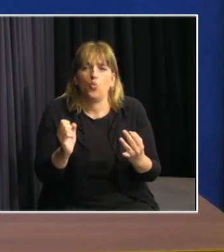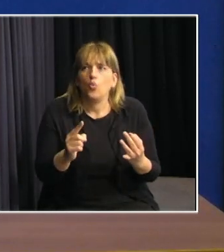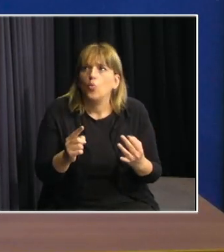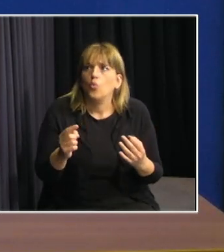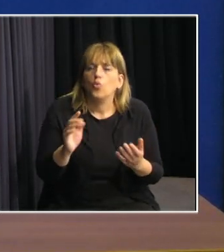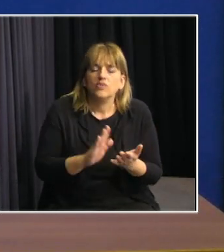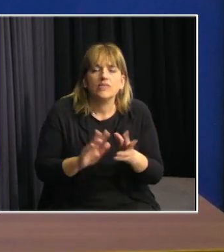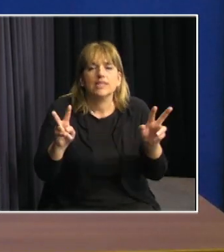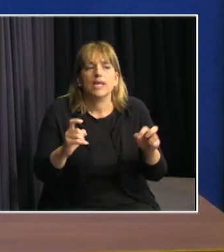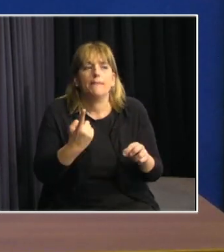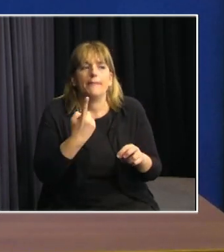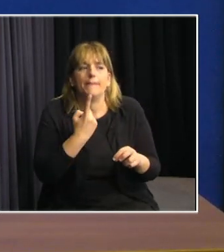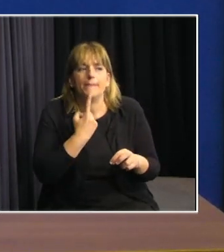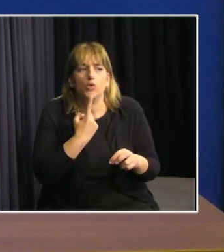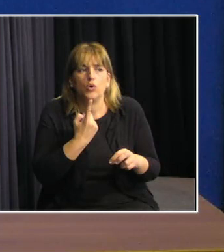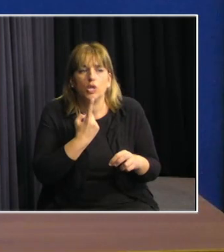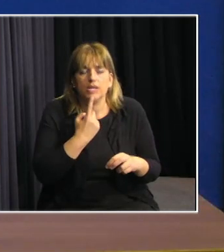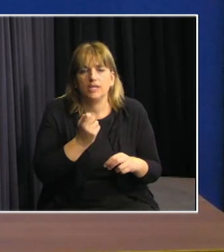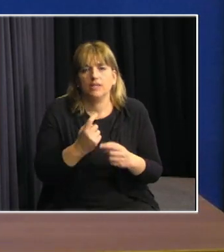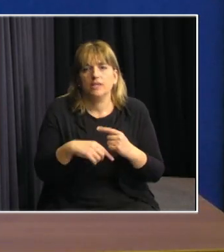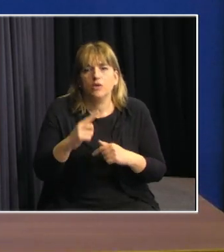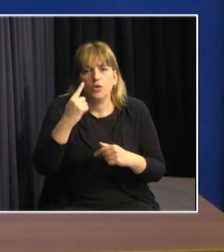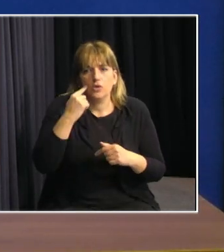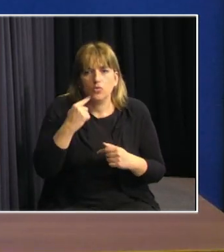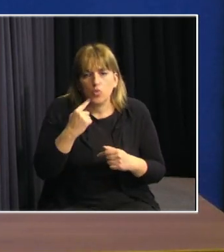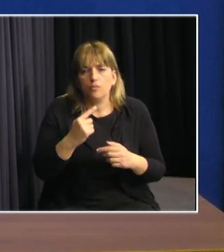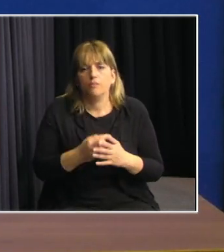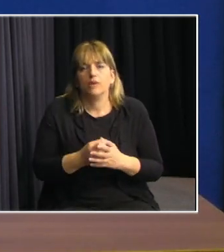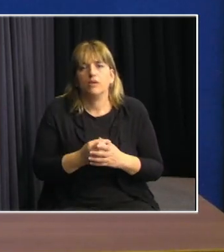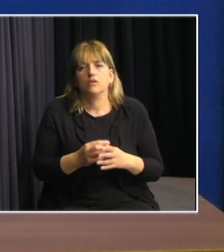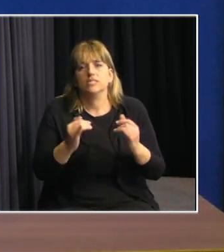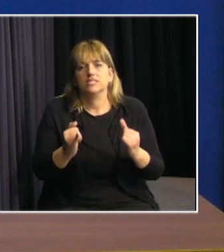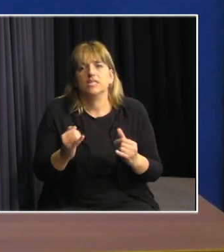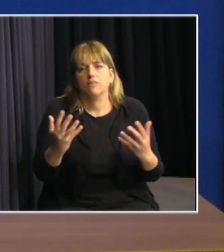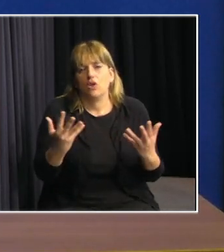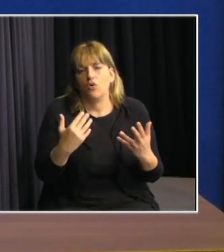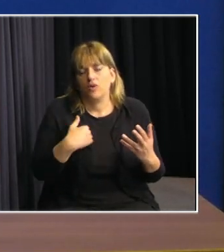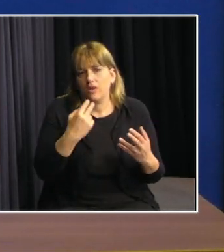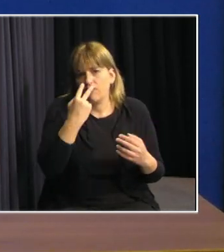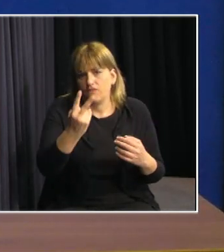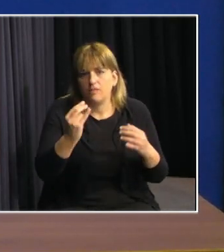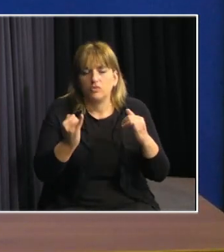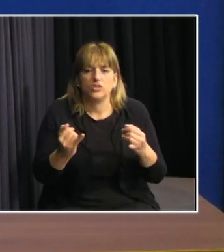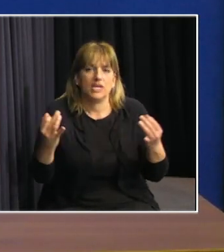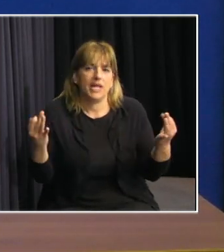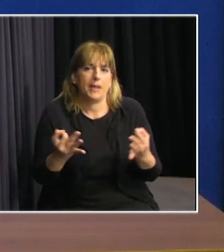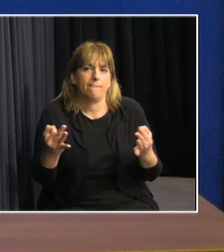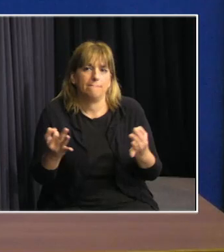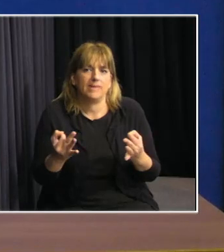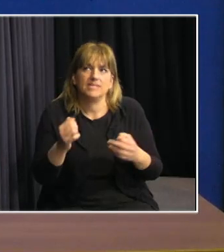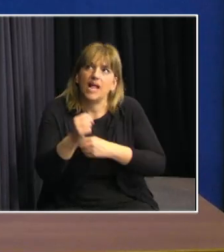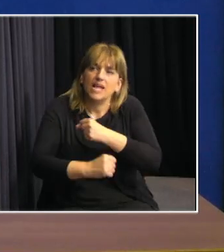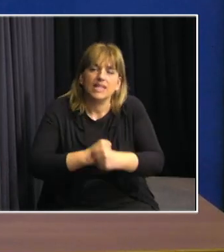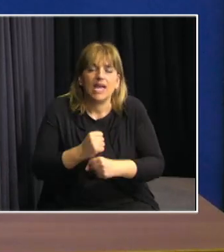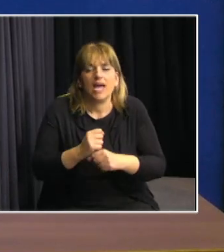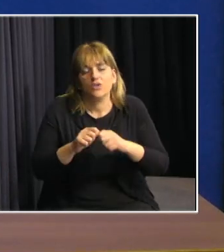hechos políticos, a cifras, a datos económicos, pero nos estamos encontrando particularmente en este año de